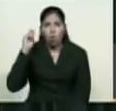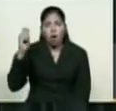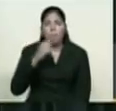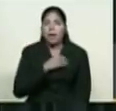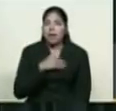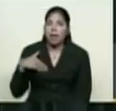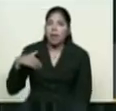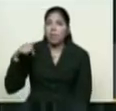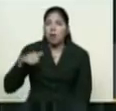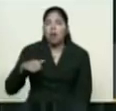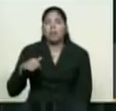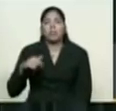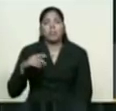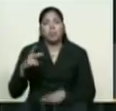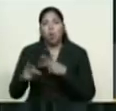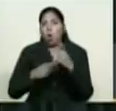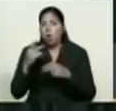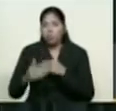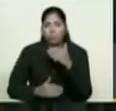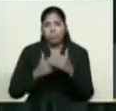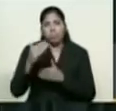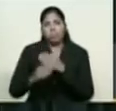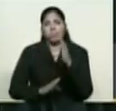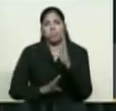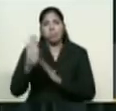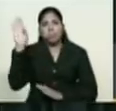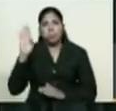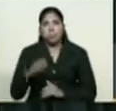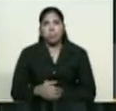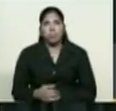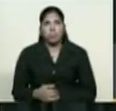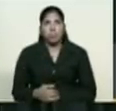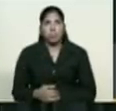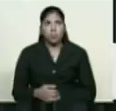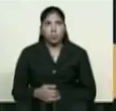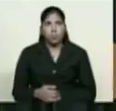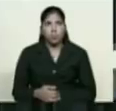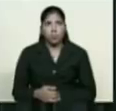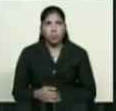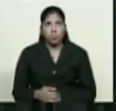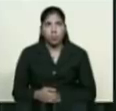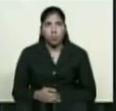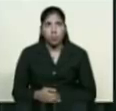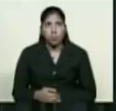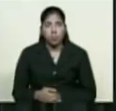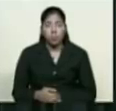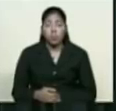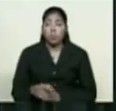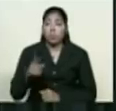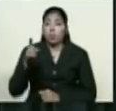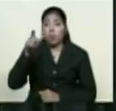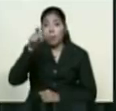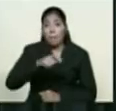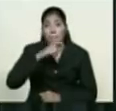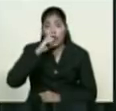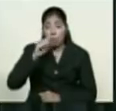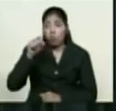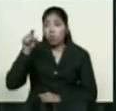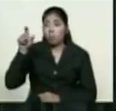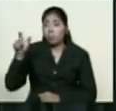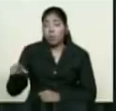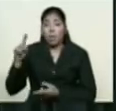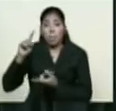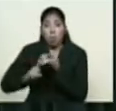prosperidad y la estabilidad económica. De parte de nuestro presidente, la primera combatiente y el gobierno bolivariano,